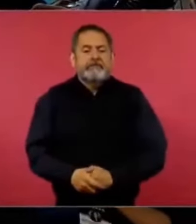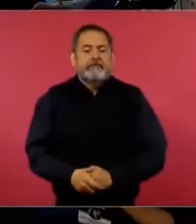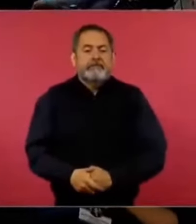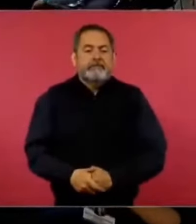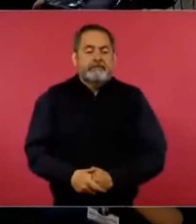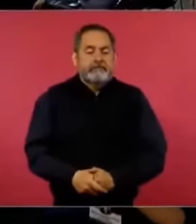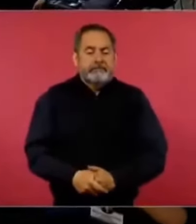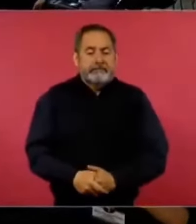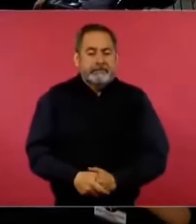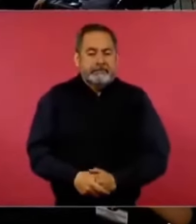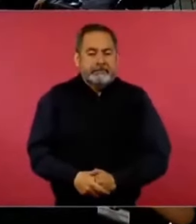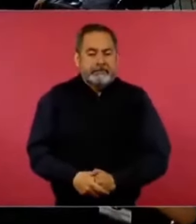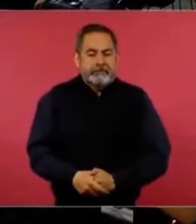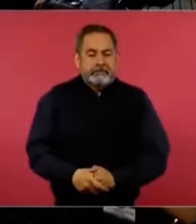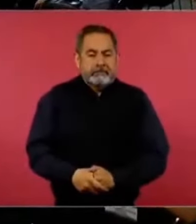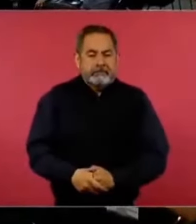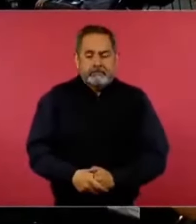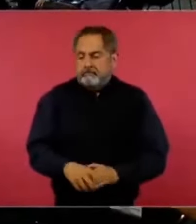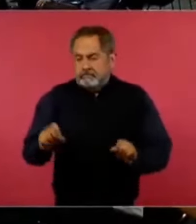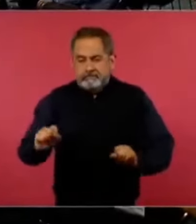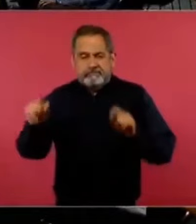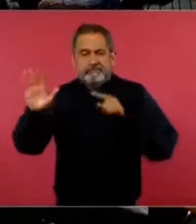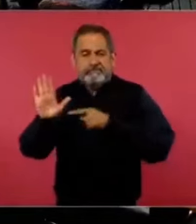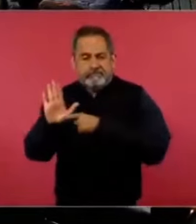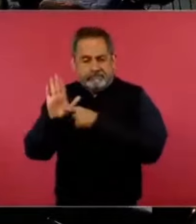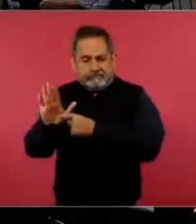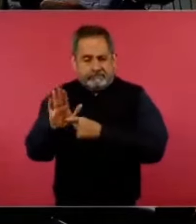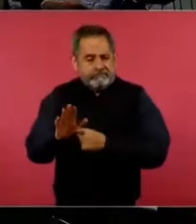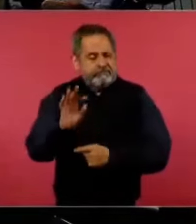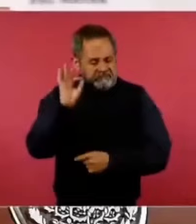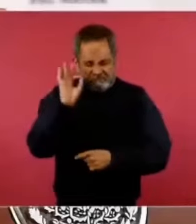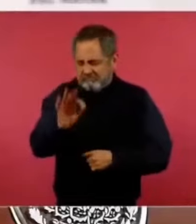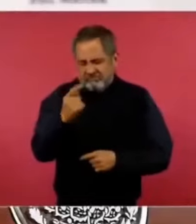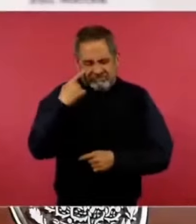Es que lo voy a poner porque si ustedes